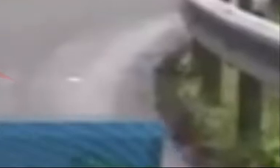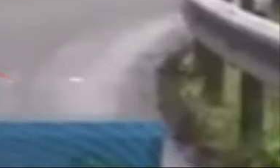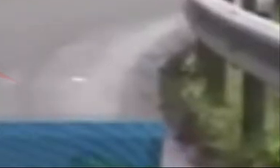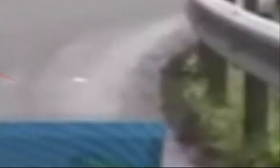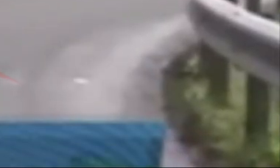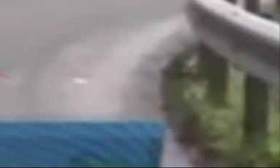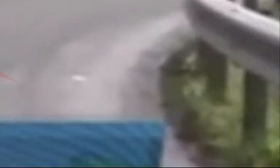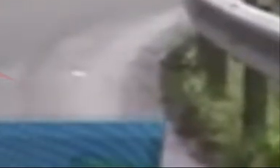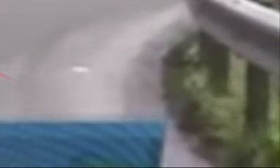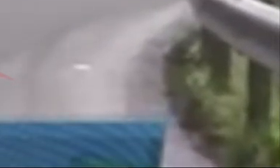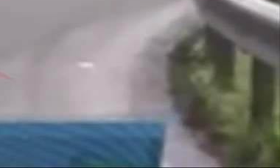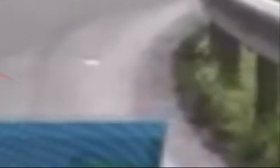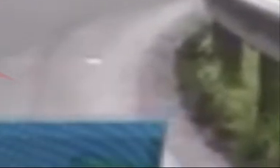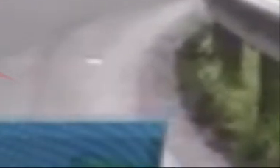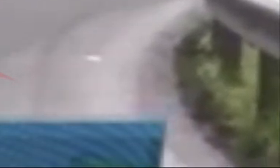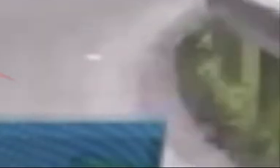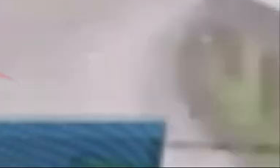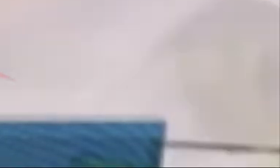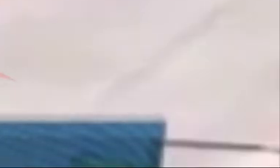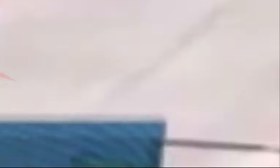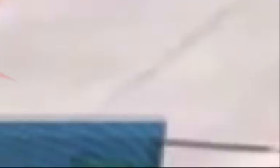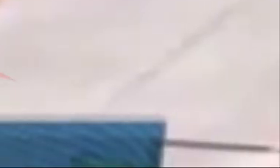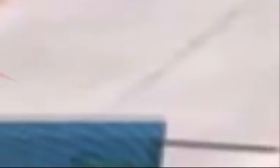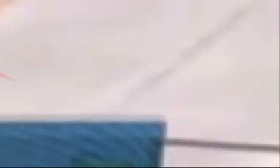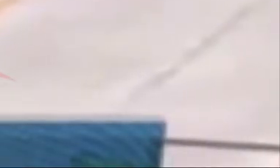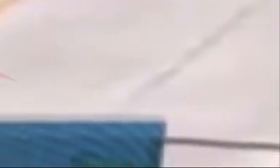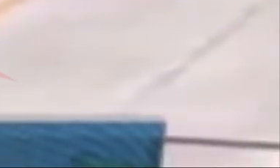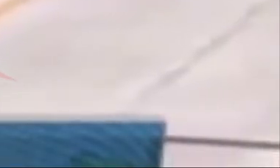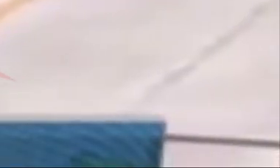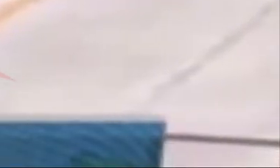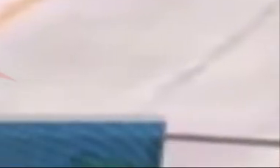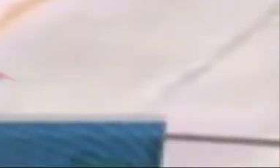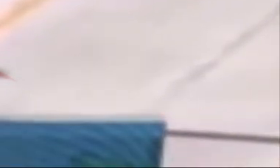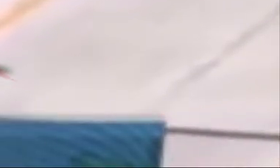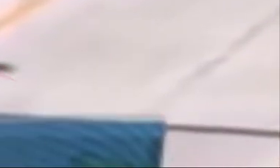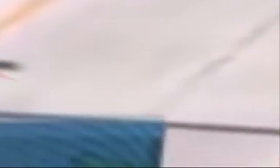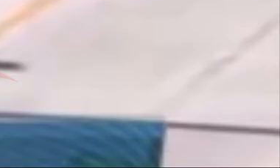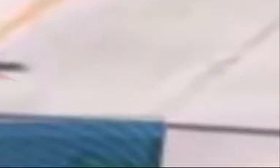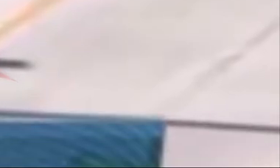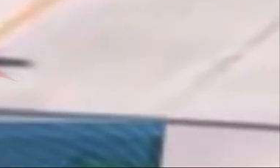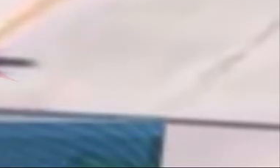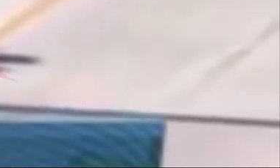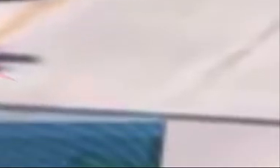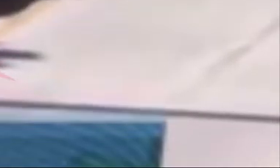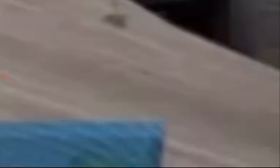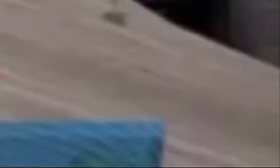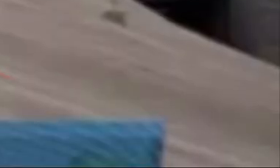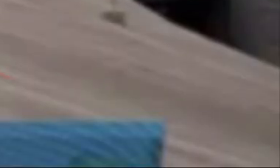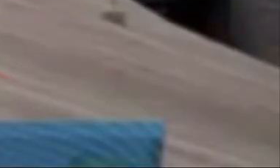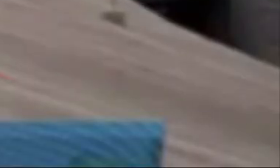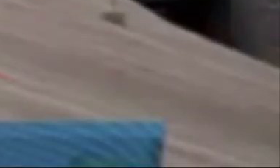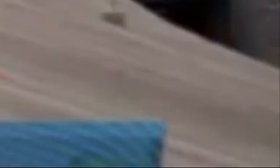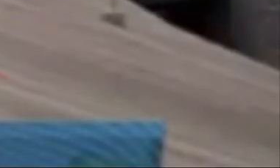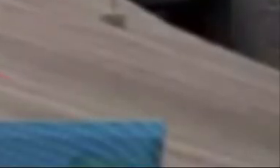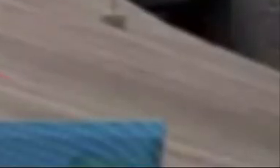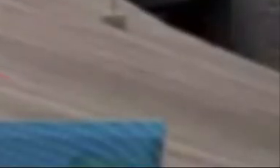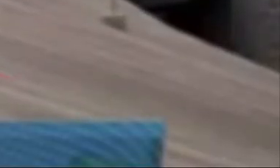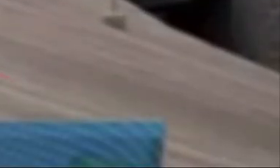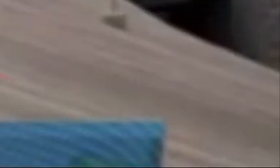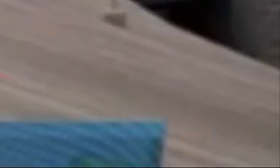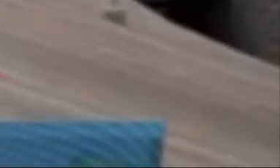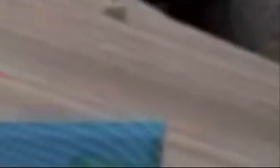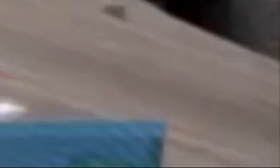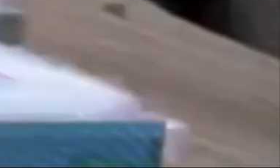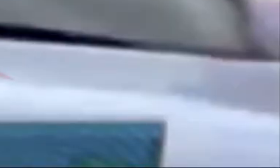El Ministerio de Transporte e Infraestructura brindó detalles sobre sus obras ejecutadas y aseguran haber sobrepasado